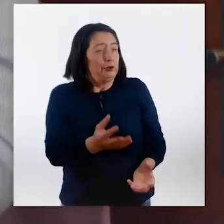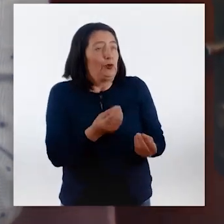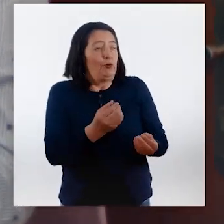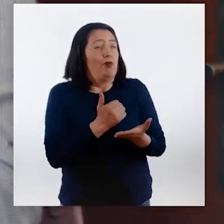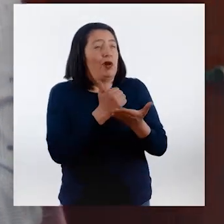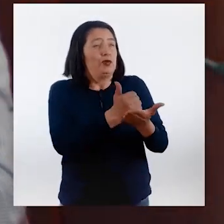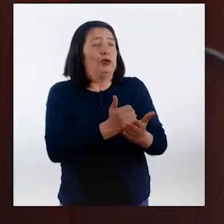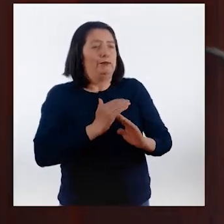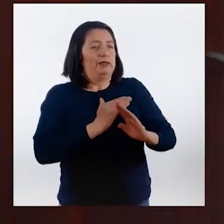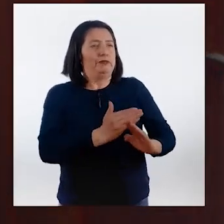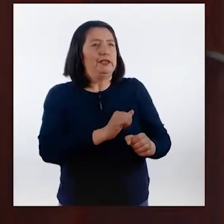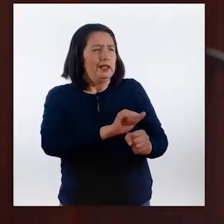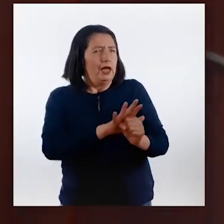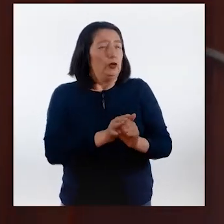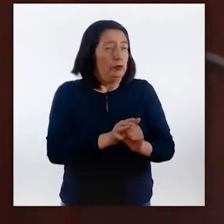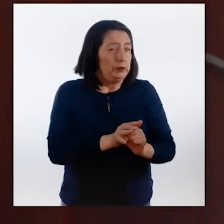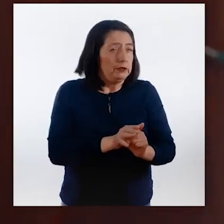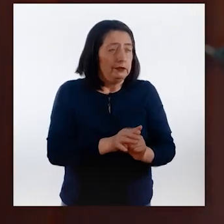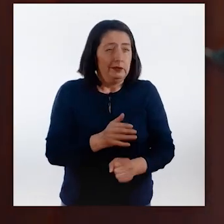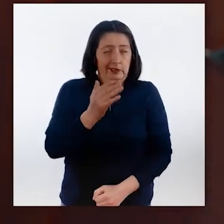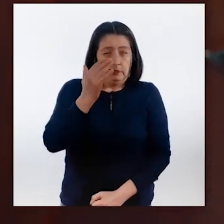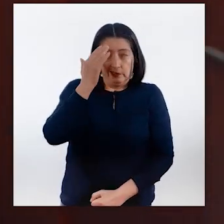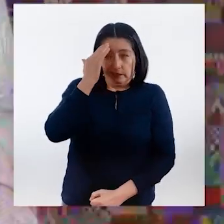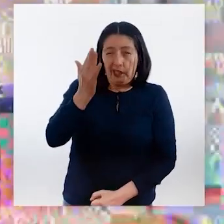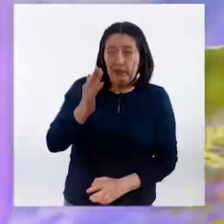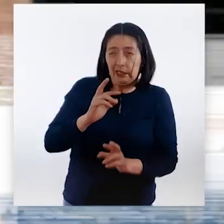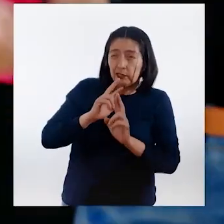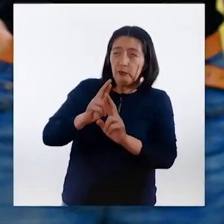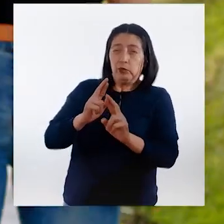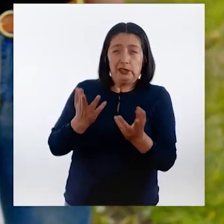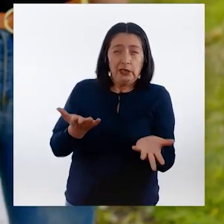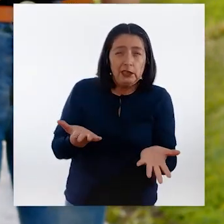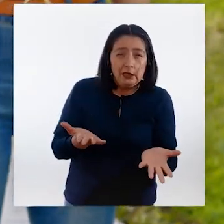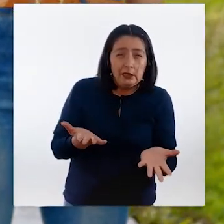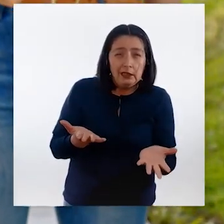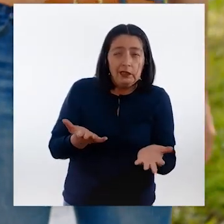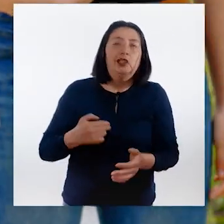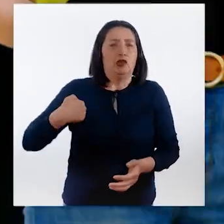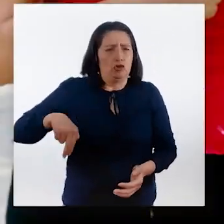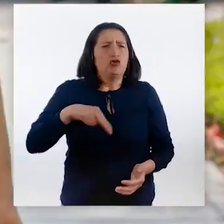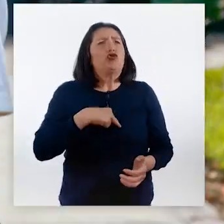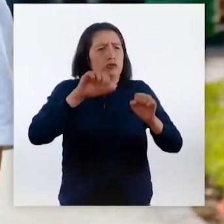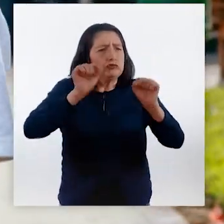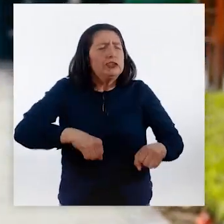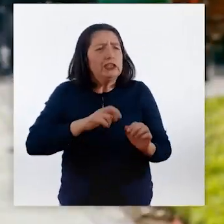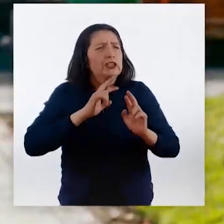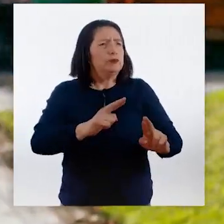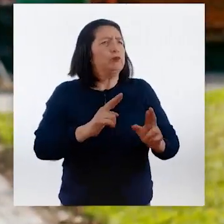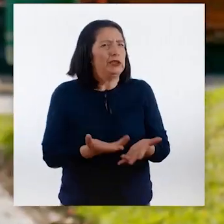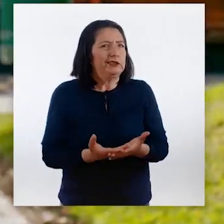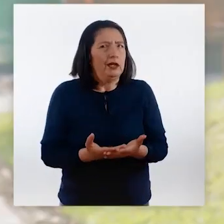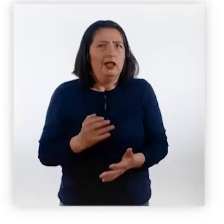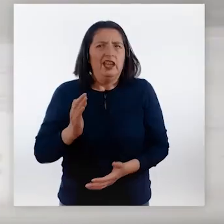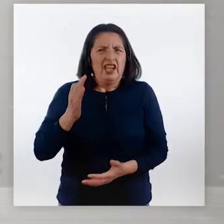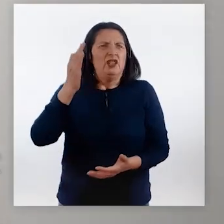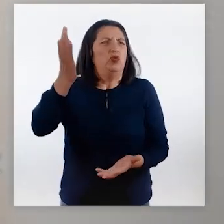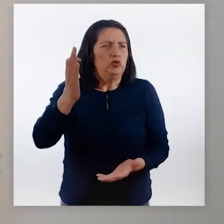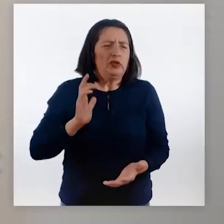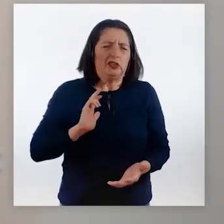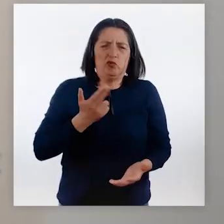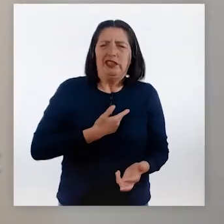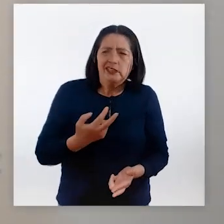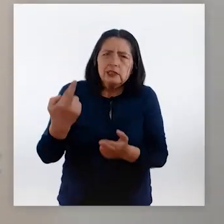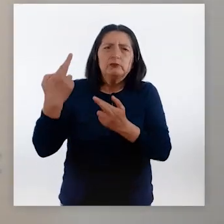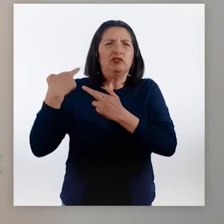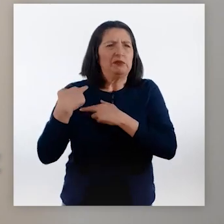¿Cómo podemos ayudar a prevenir la COVID-19? ¿Sabes cuál es la respuesta? ¡Nosotros somos la respuesta! Porque el